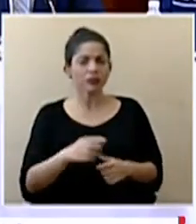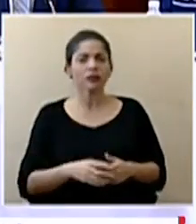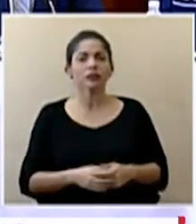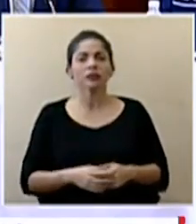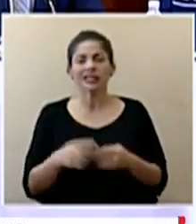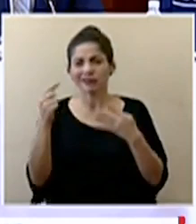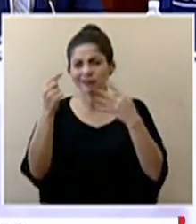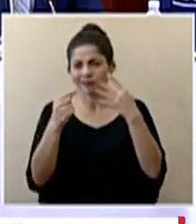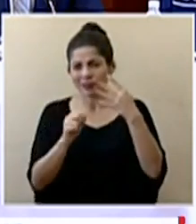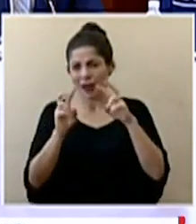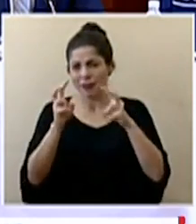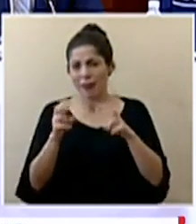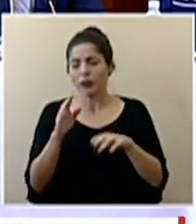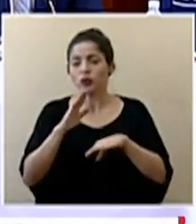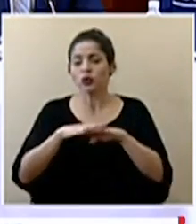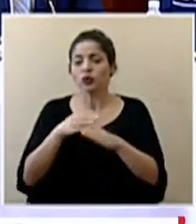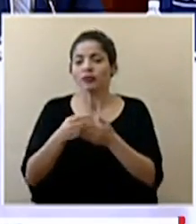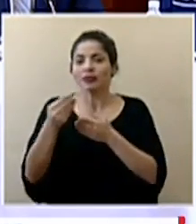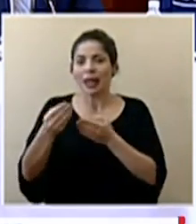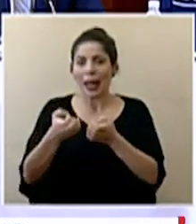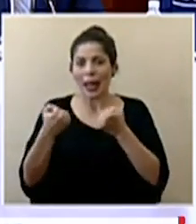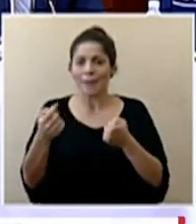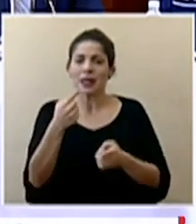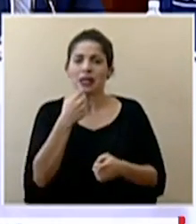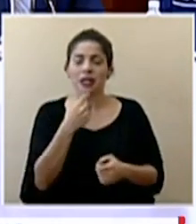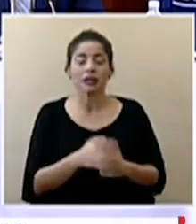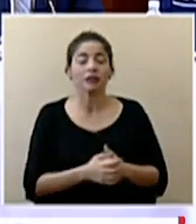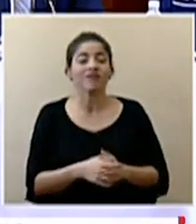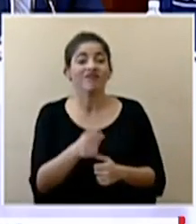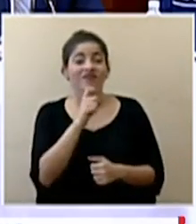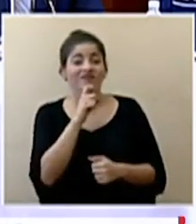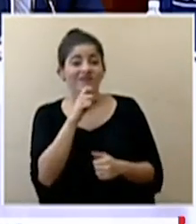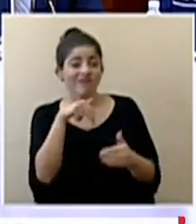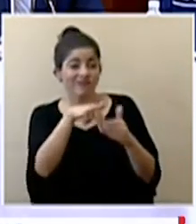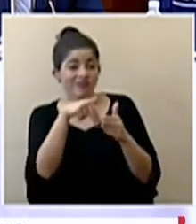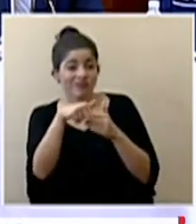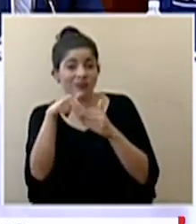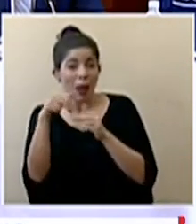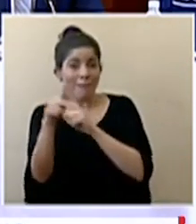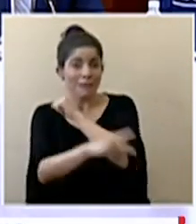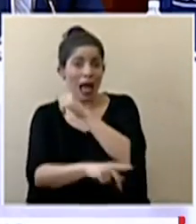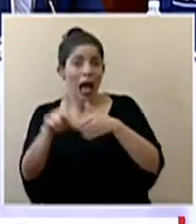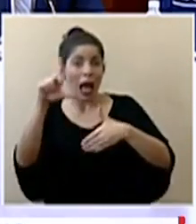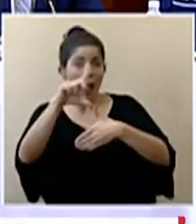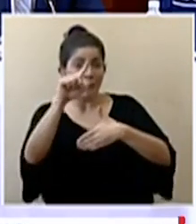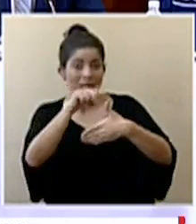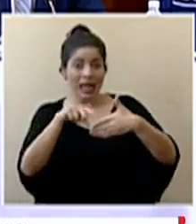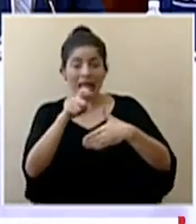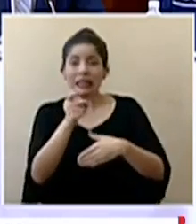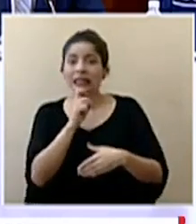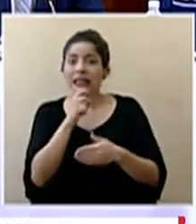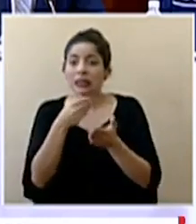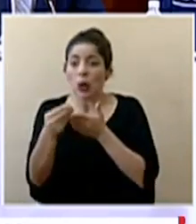varios temas sobre el suministro de equipo dice sobre las dificultades que están teniendo países de América Latina para comprar insumos contra el COVID como